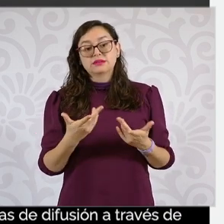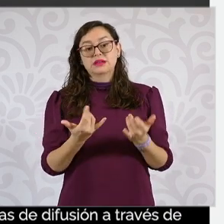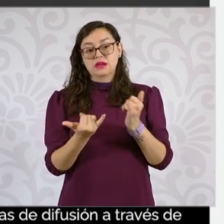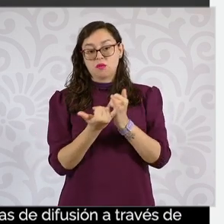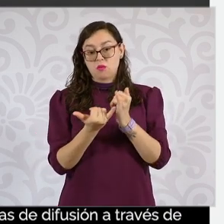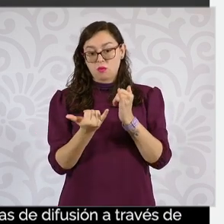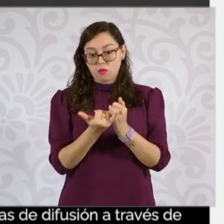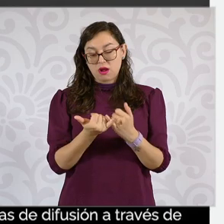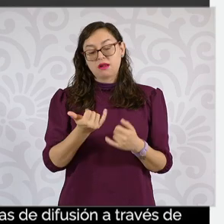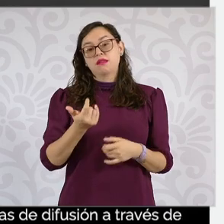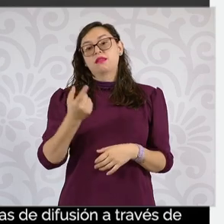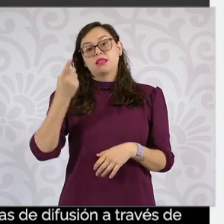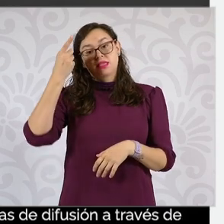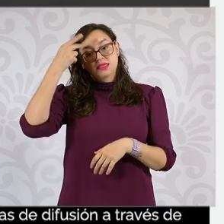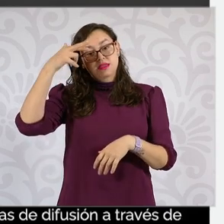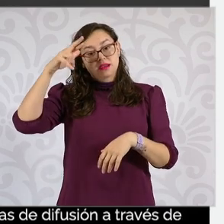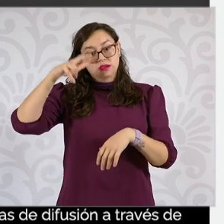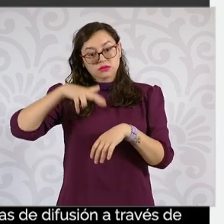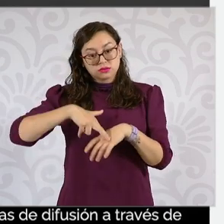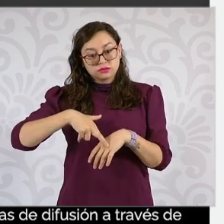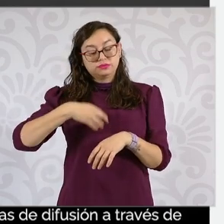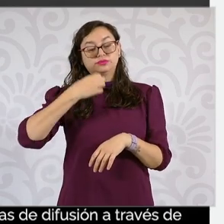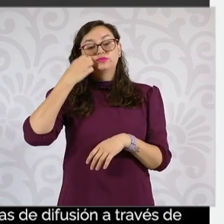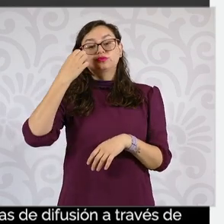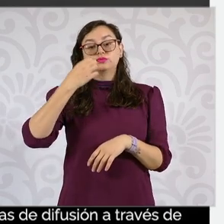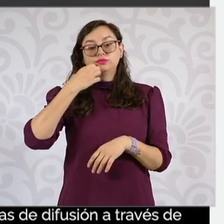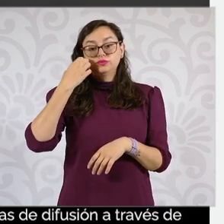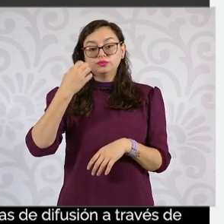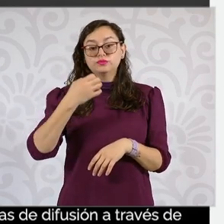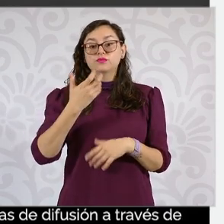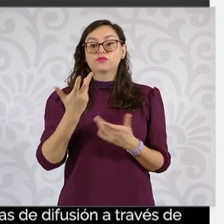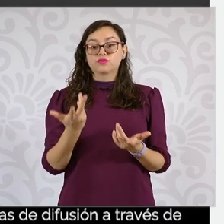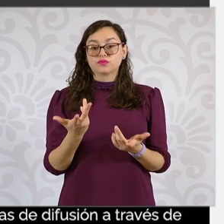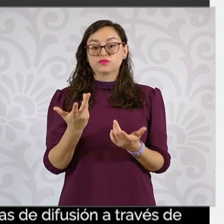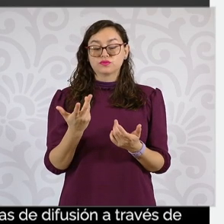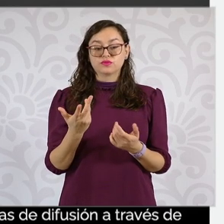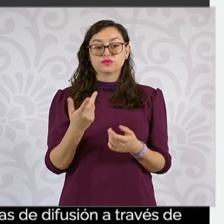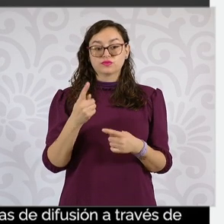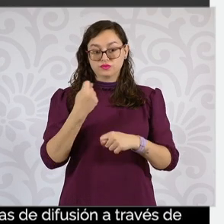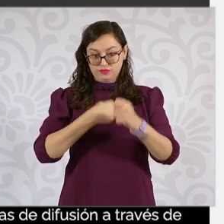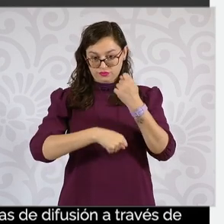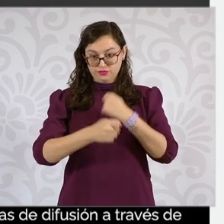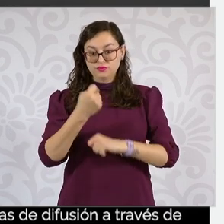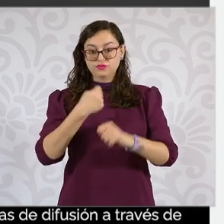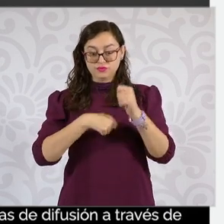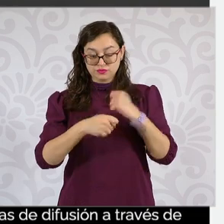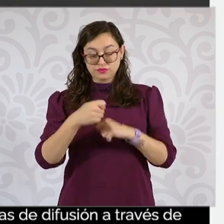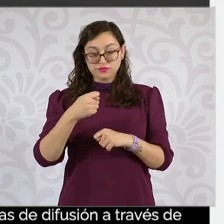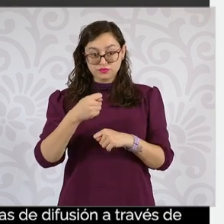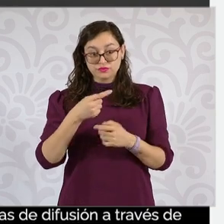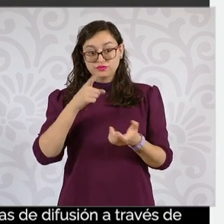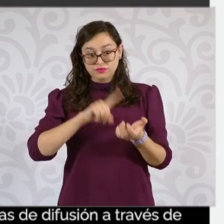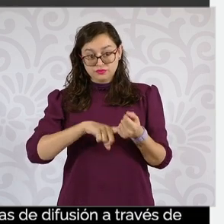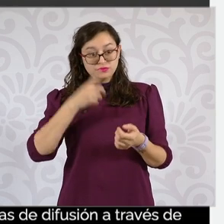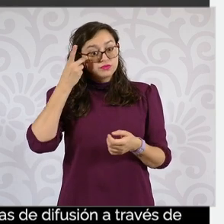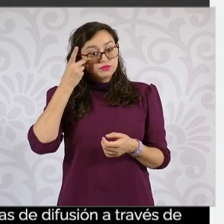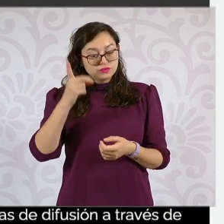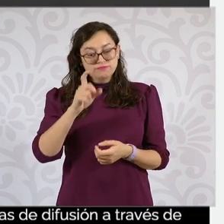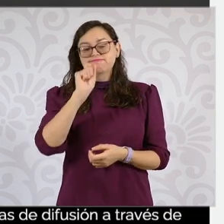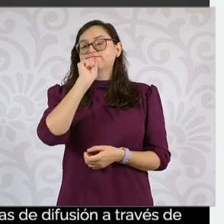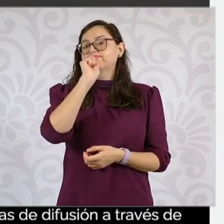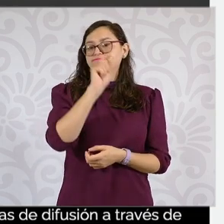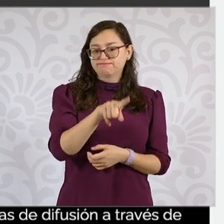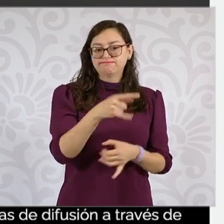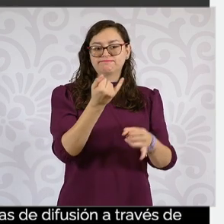supuesto para los directores de las escuelas y ya dijimos de los responsables de las cooperativas.